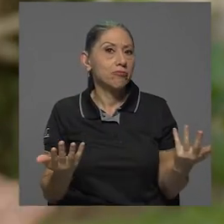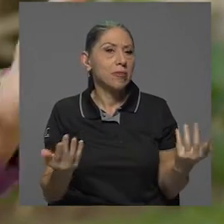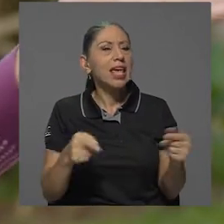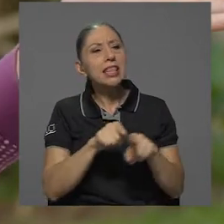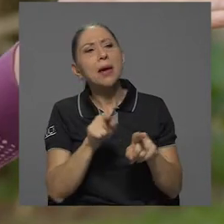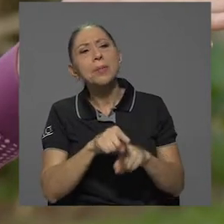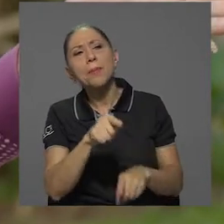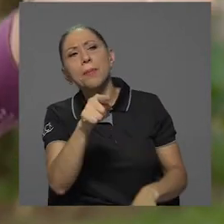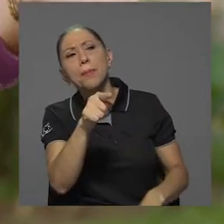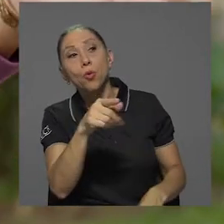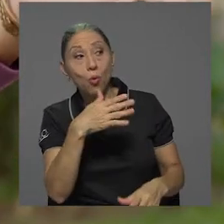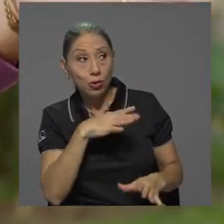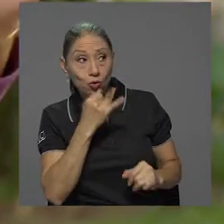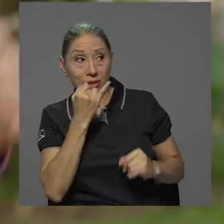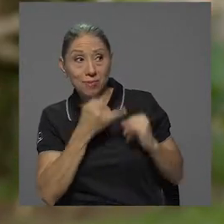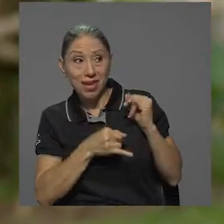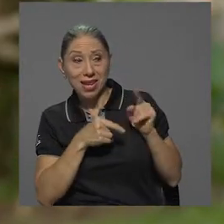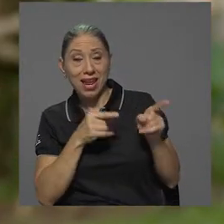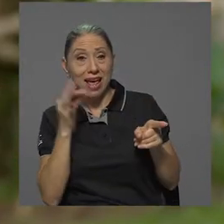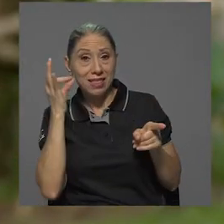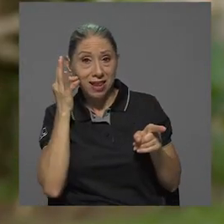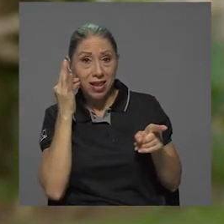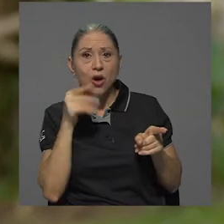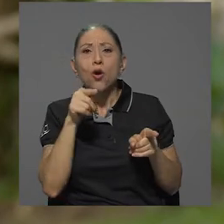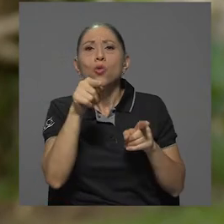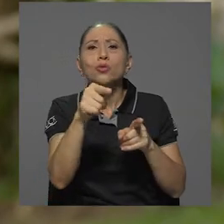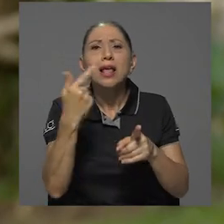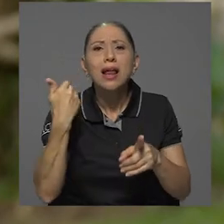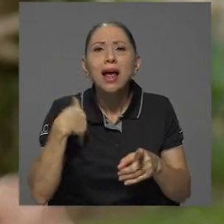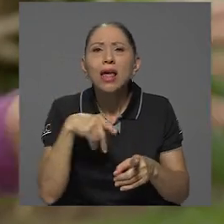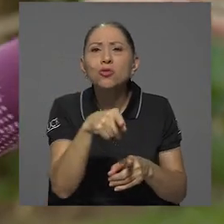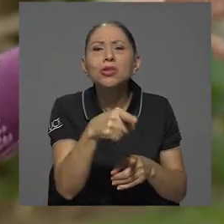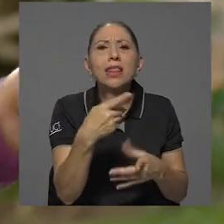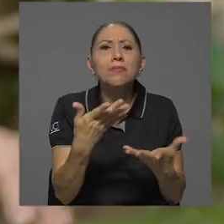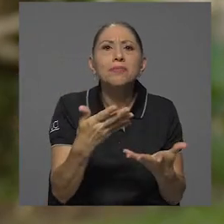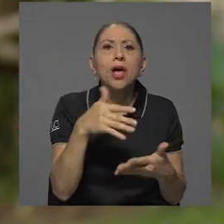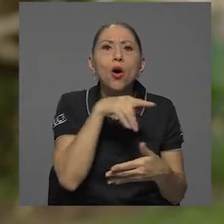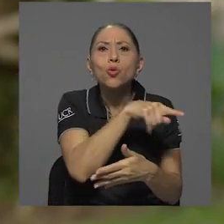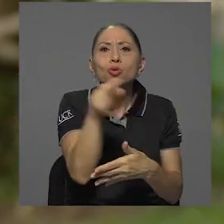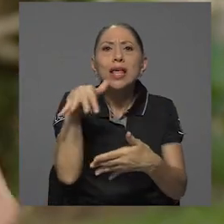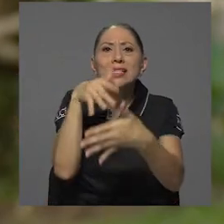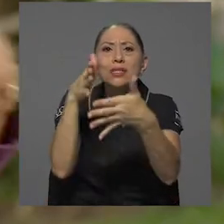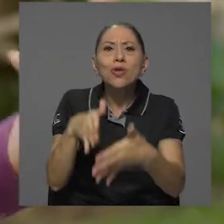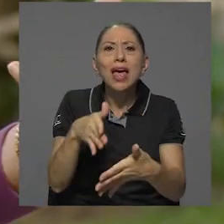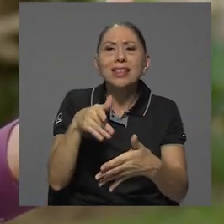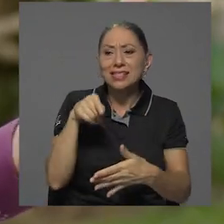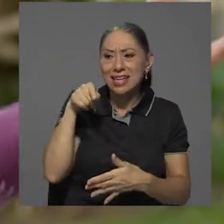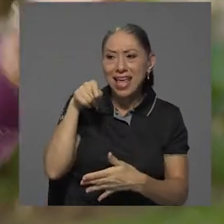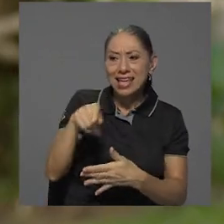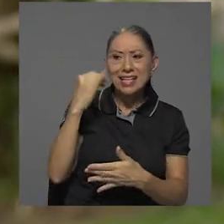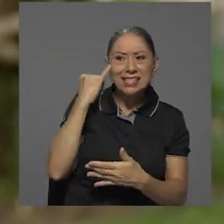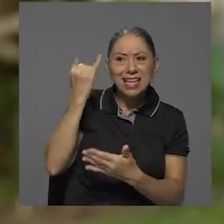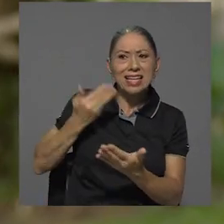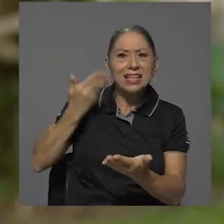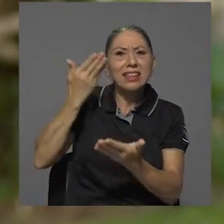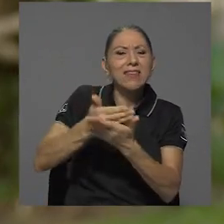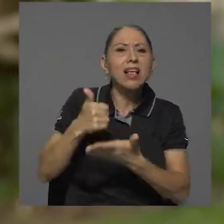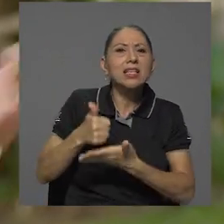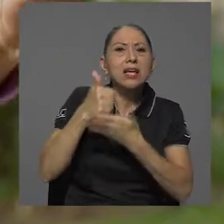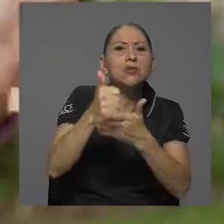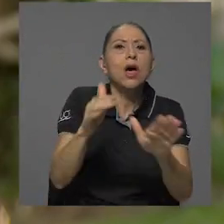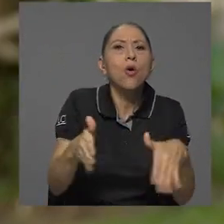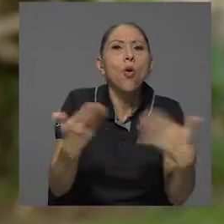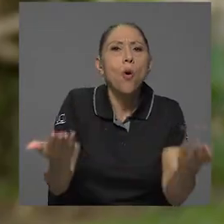Y también para vos, Alejandro, después de que termine un momentito aquí, Edelina, ¿cómo les ayuda a ustedes los estudiantes en su formación profesional estas